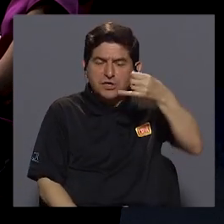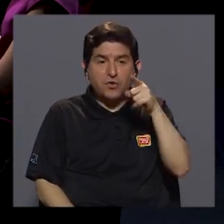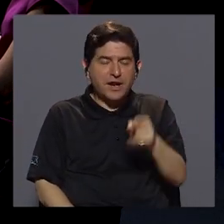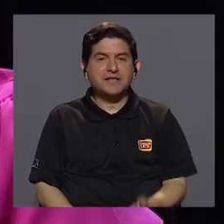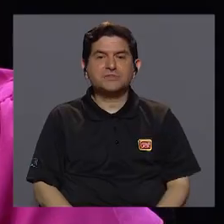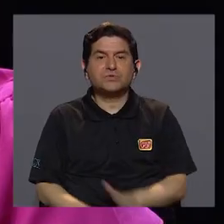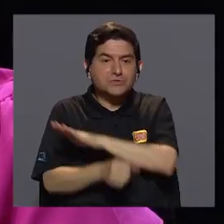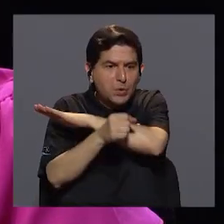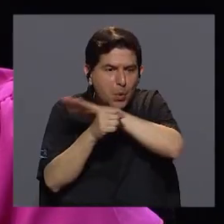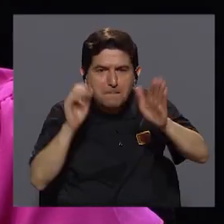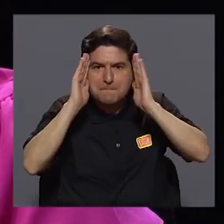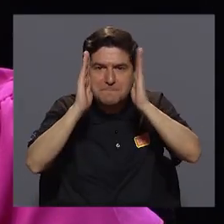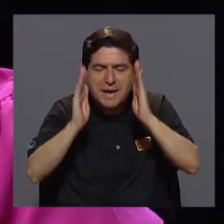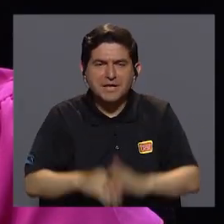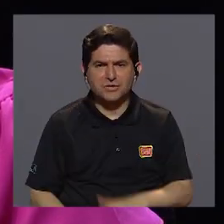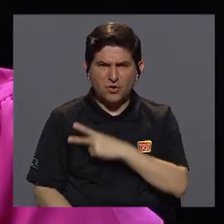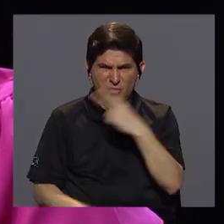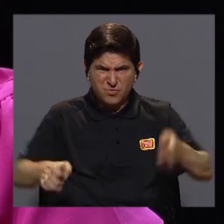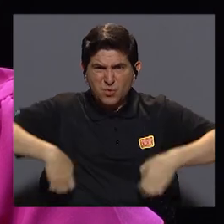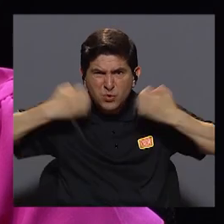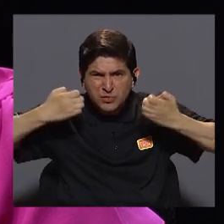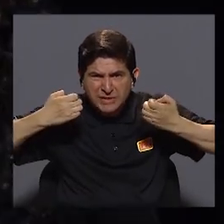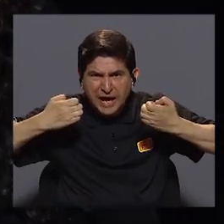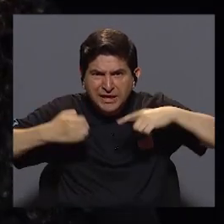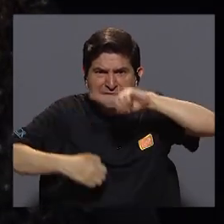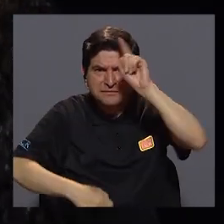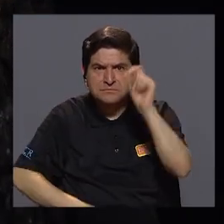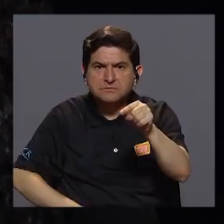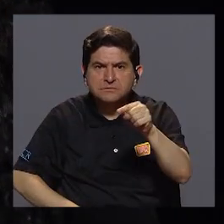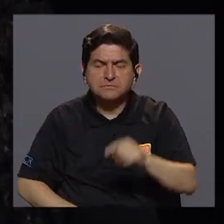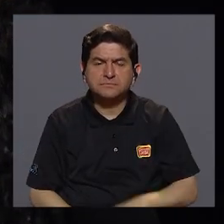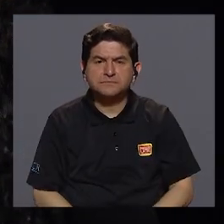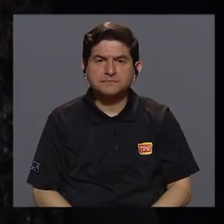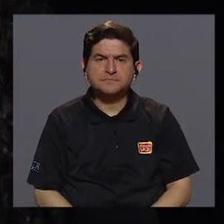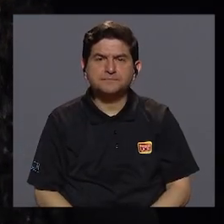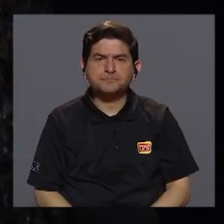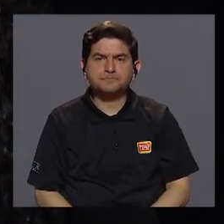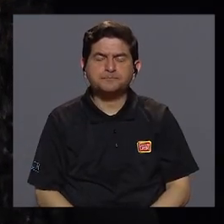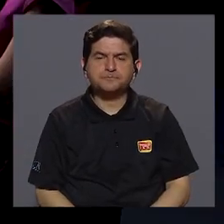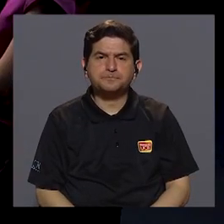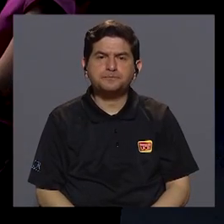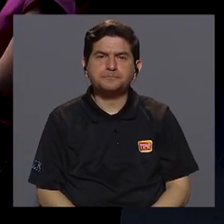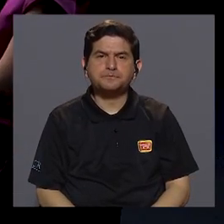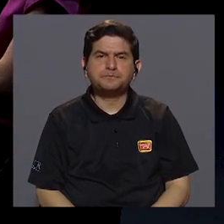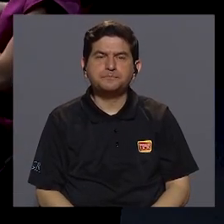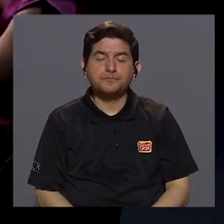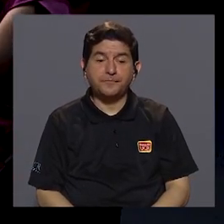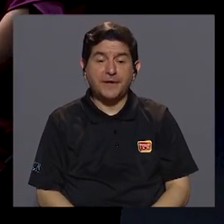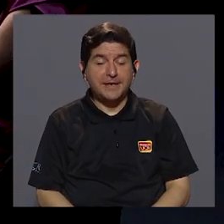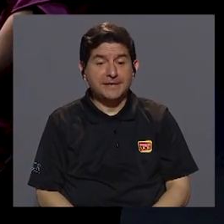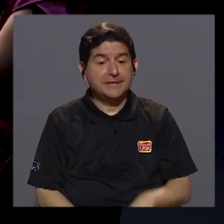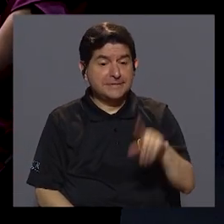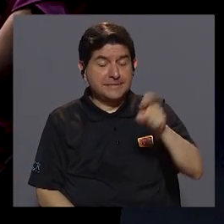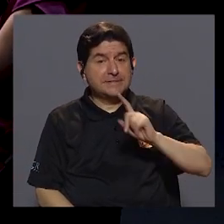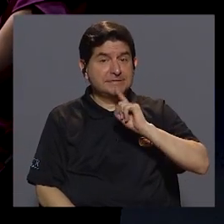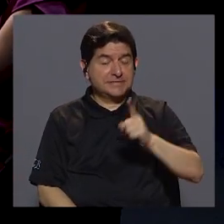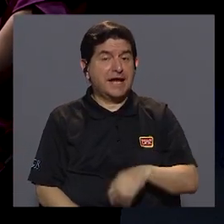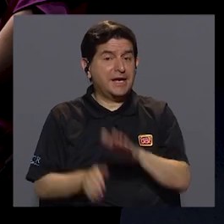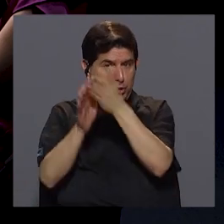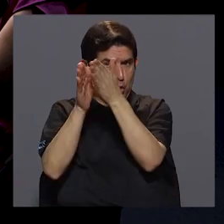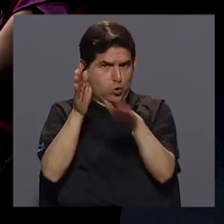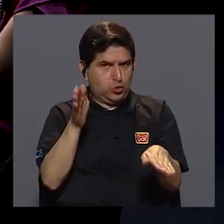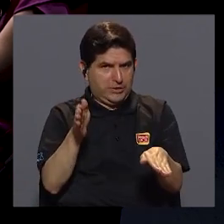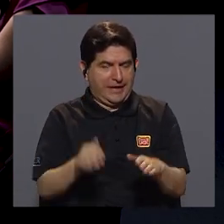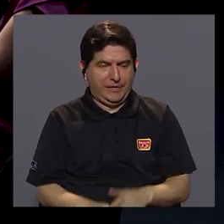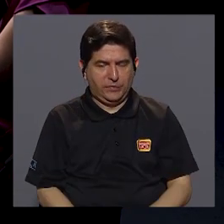es integral. ¿Hay voluntad para eso? Sí, aquí, dicho sea de paso, la Contraloría ha